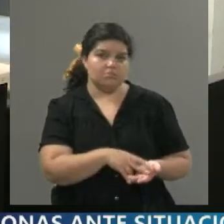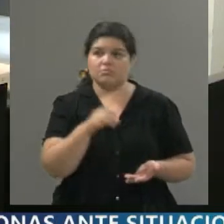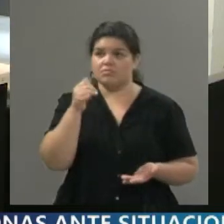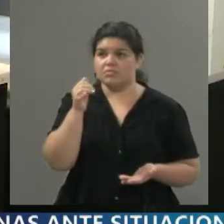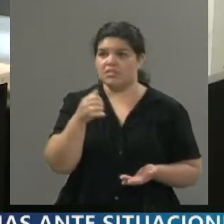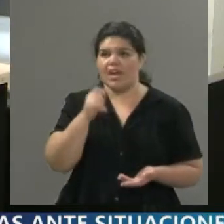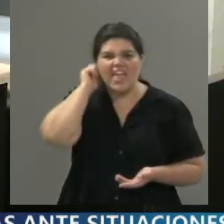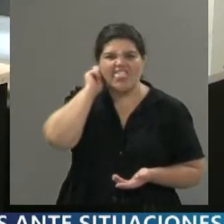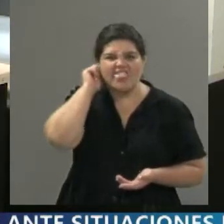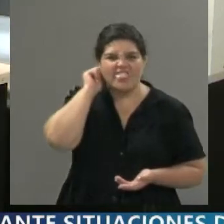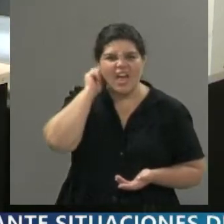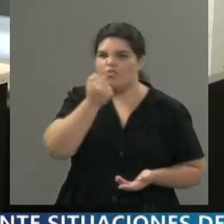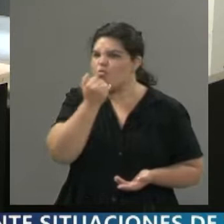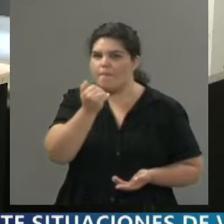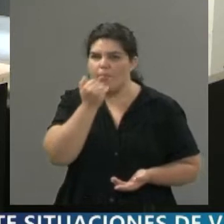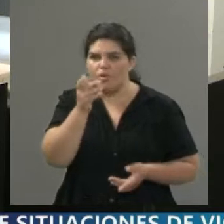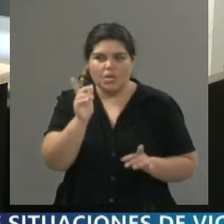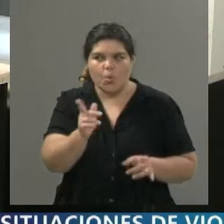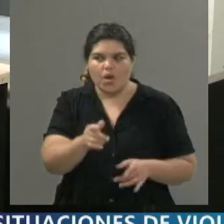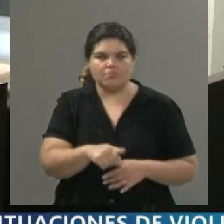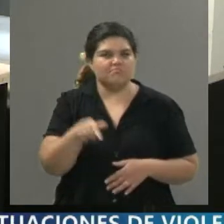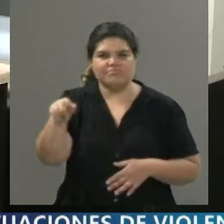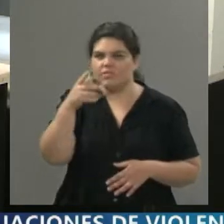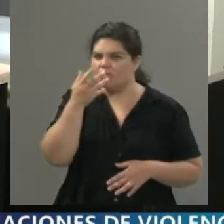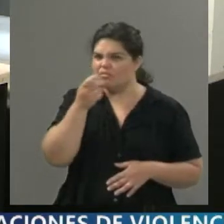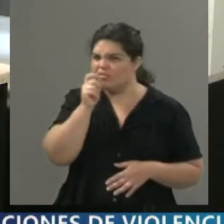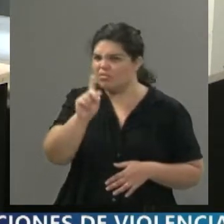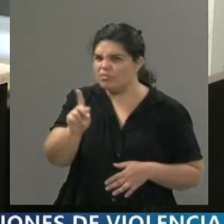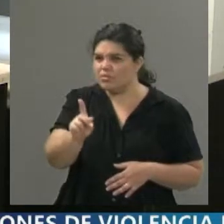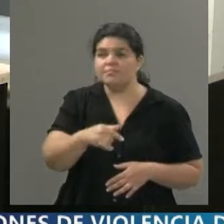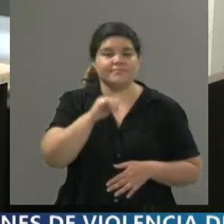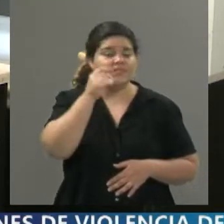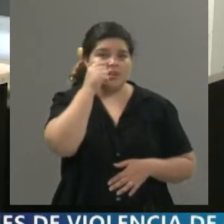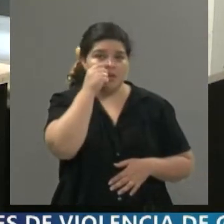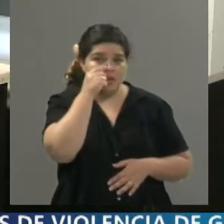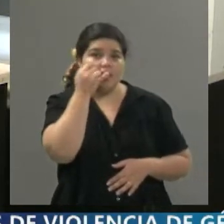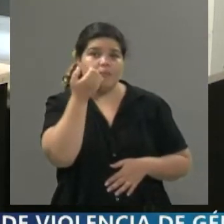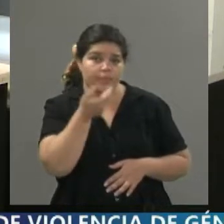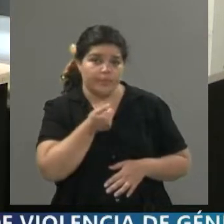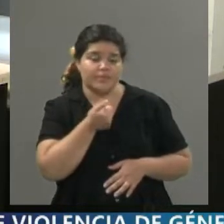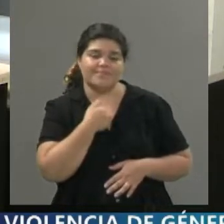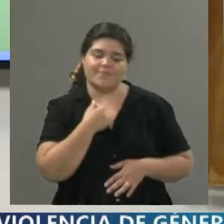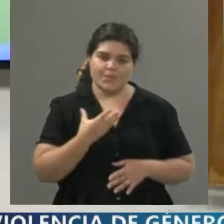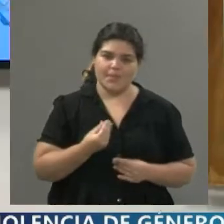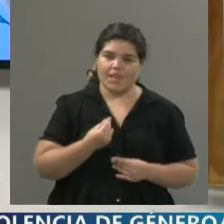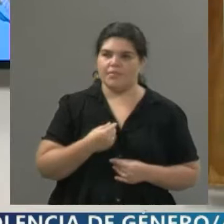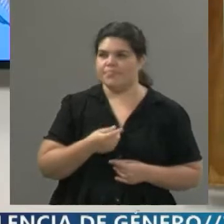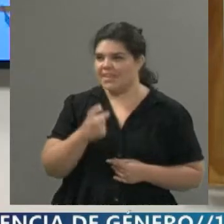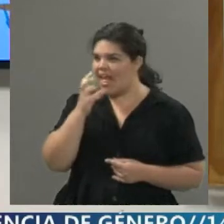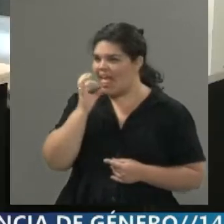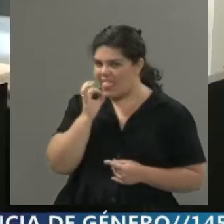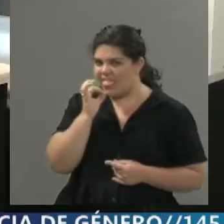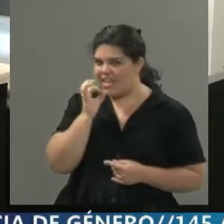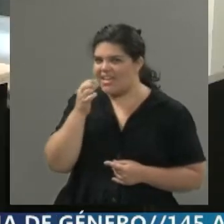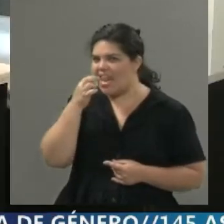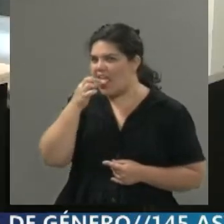No importa la edad, me parece. Ah, olvidate. Usted no, Claudia, no da para un piercing. Sí, por ahí en la nariz me gustaría uno, pero soy media cobarde. En la lengua. Muy en la lengua.